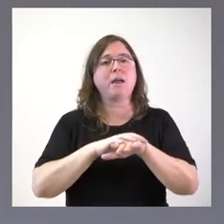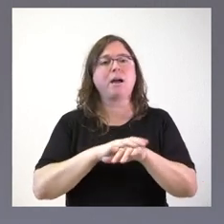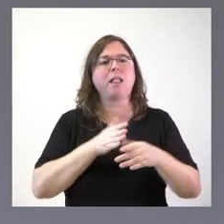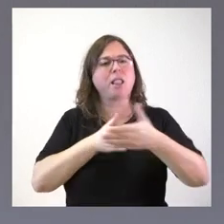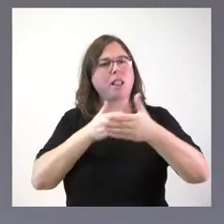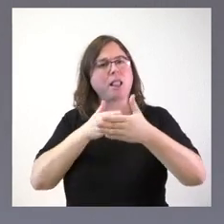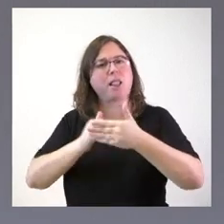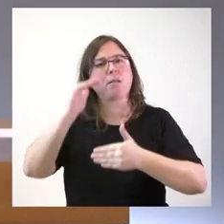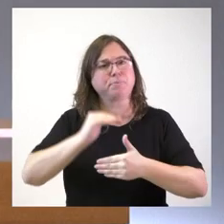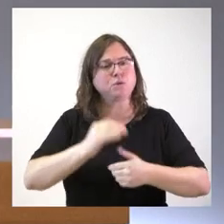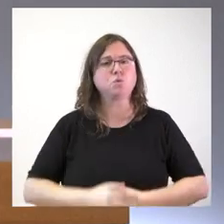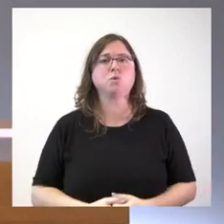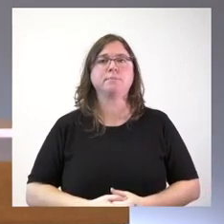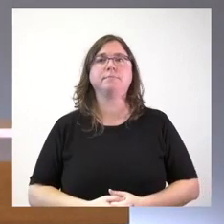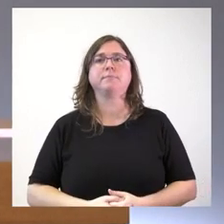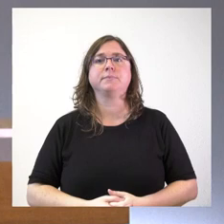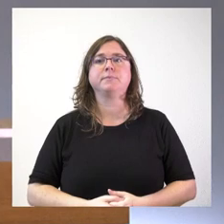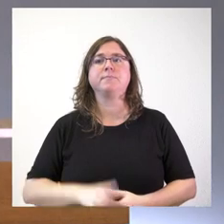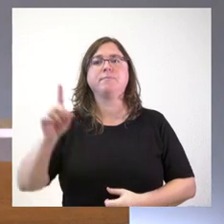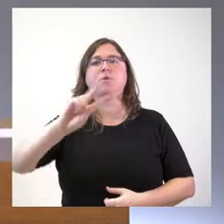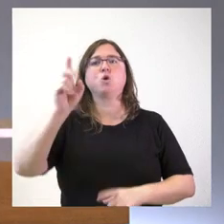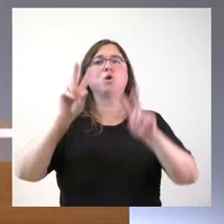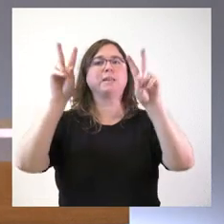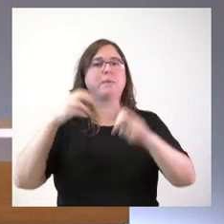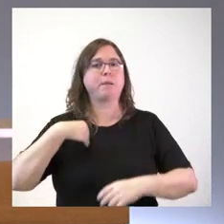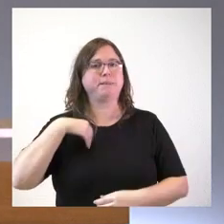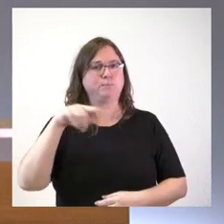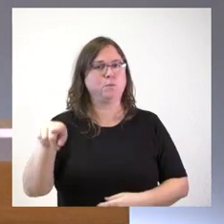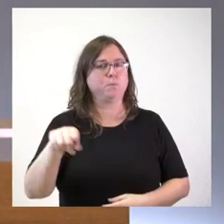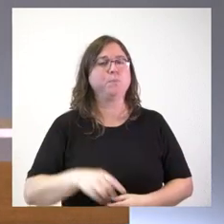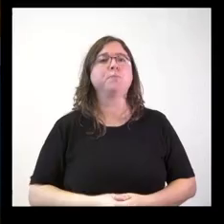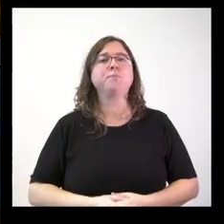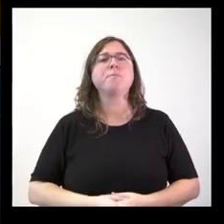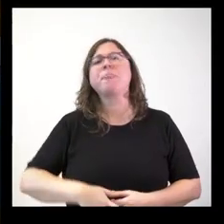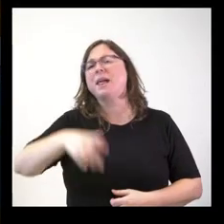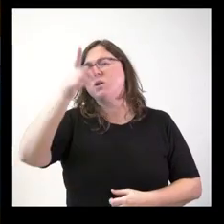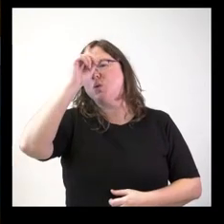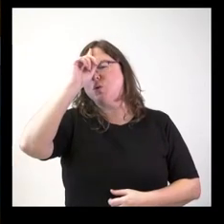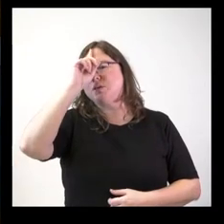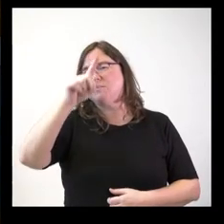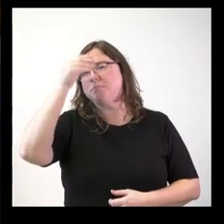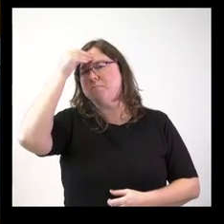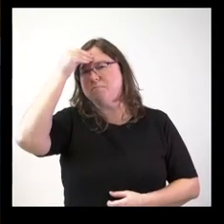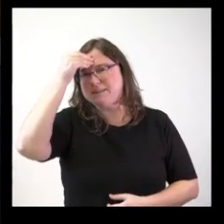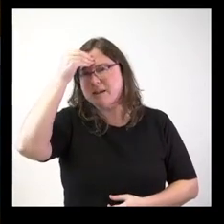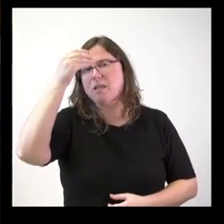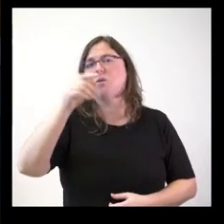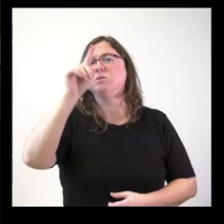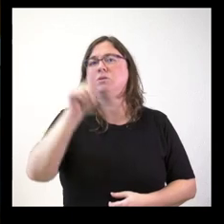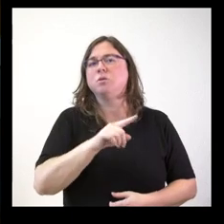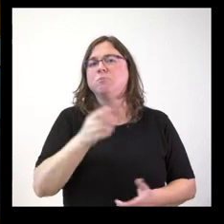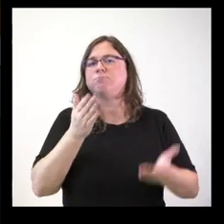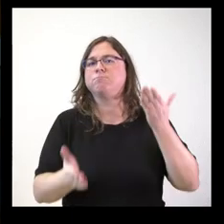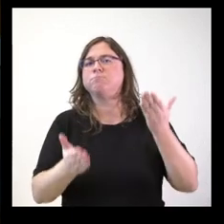administrativas. Sí, otra cuestión sobre este tema. No sé si han pensado o han baremado